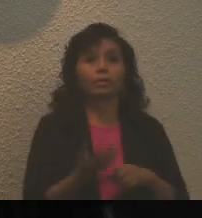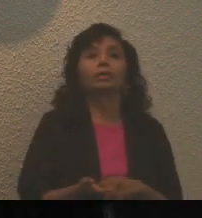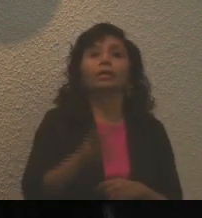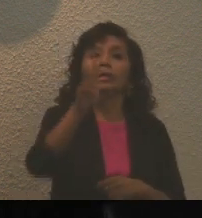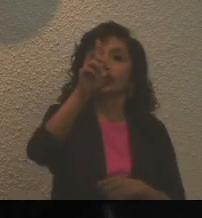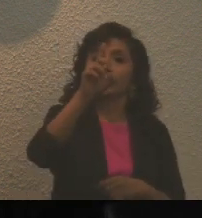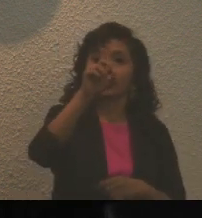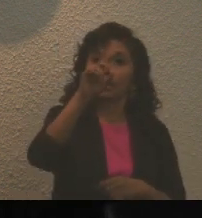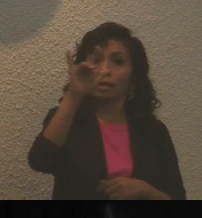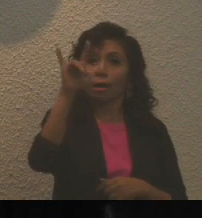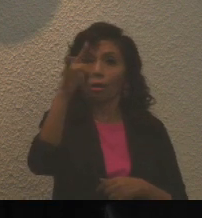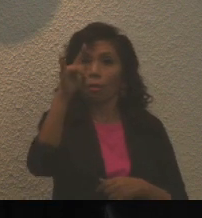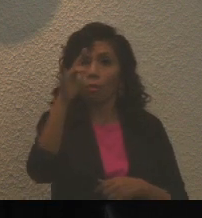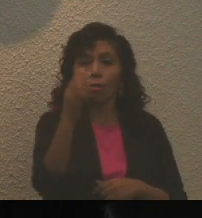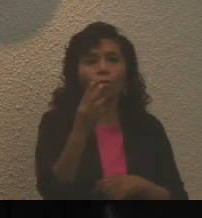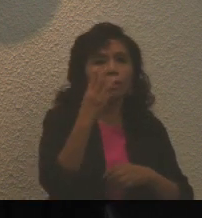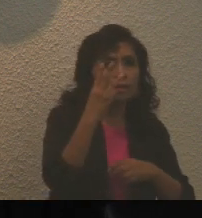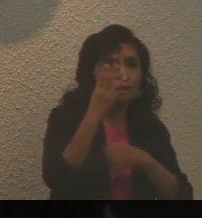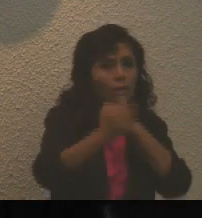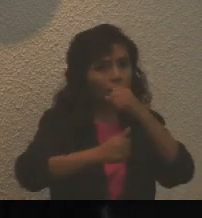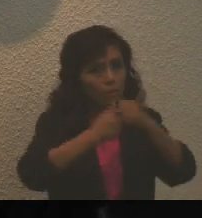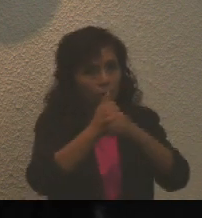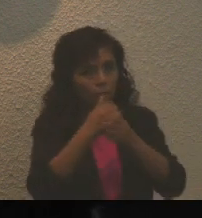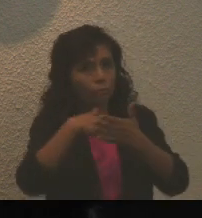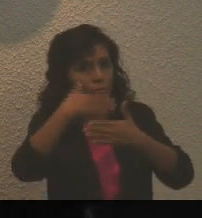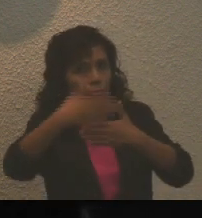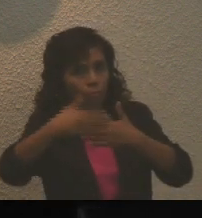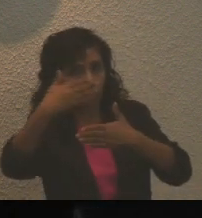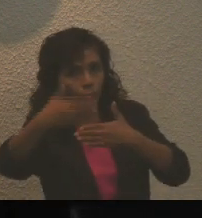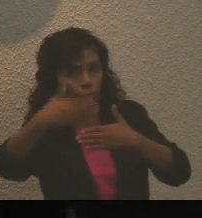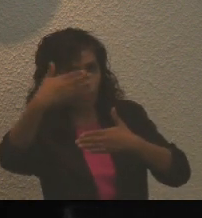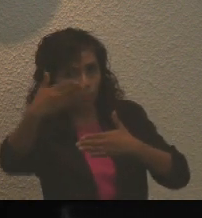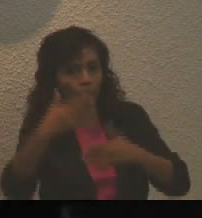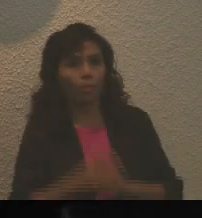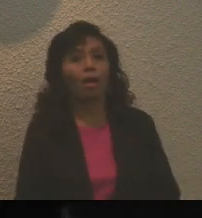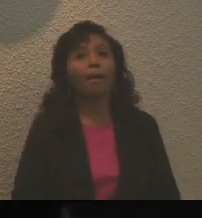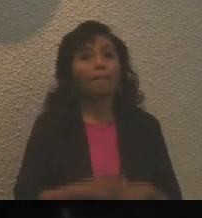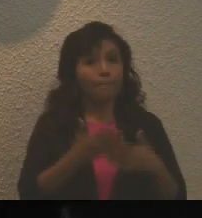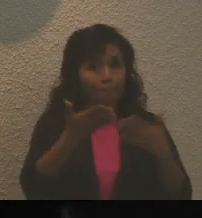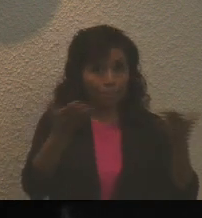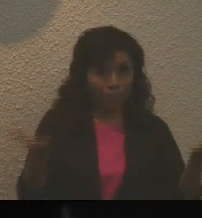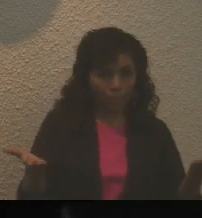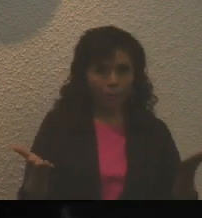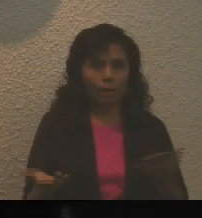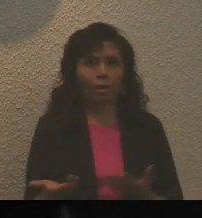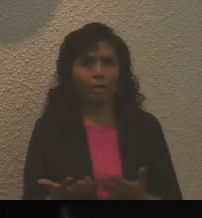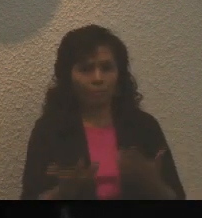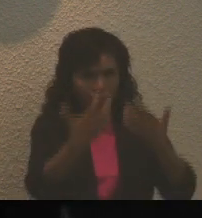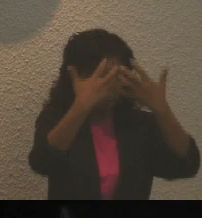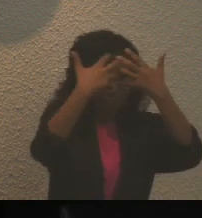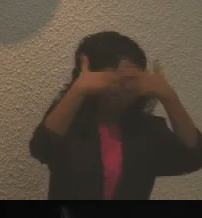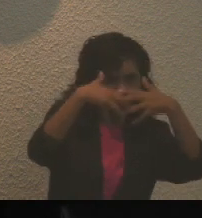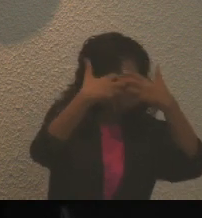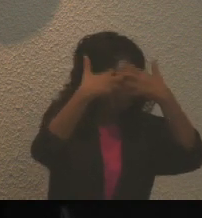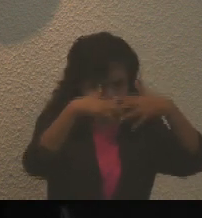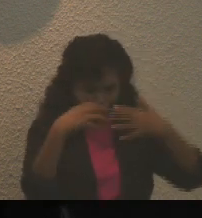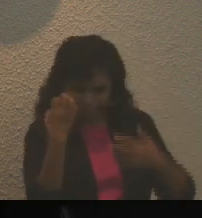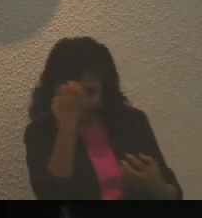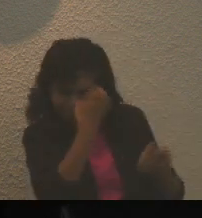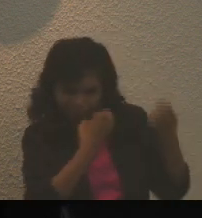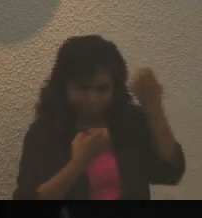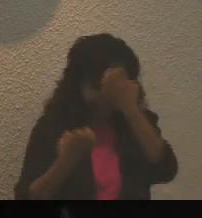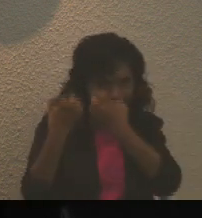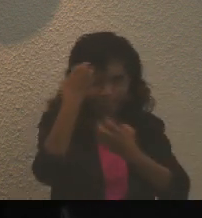de julio de cada tres años. Tercero, para efecto de recibir, analizar y evaluar las